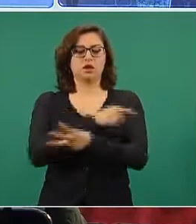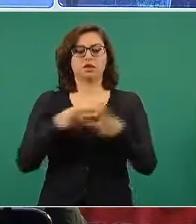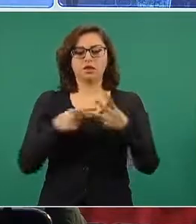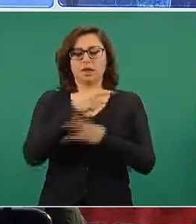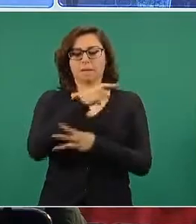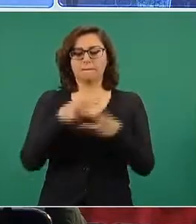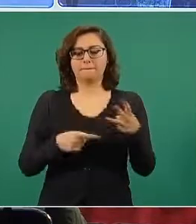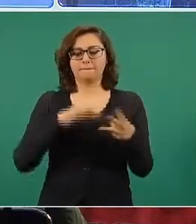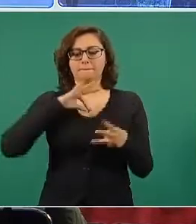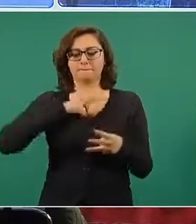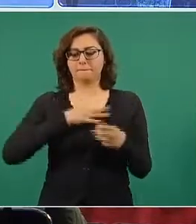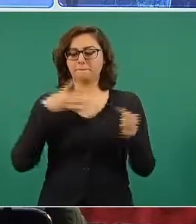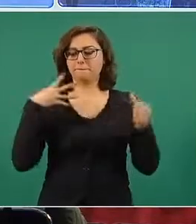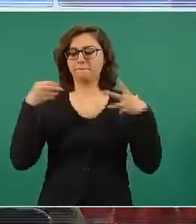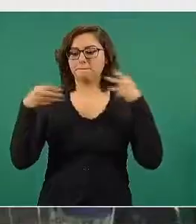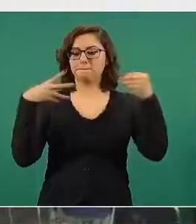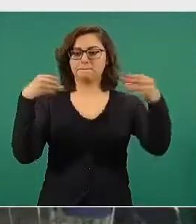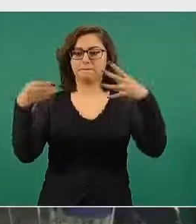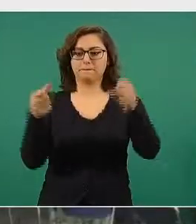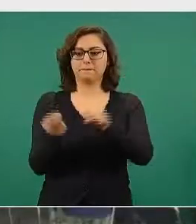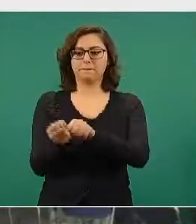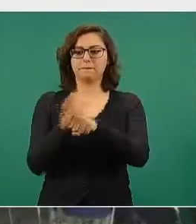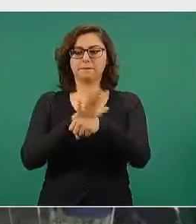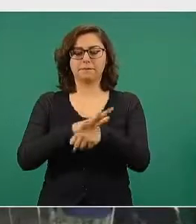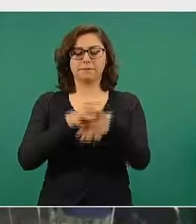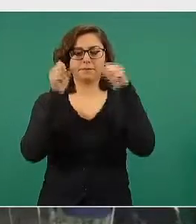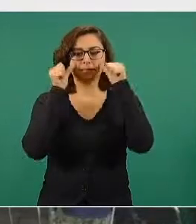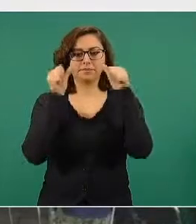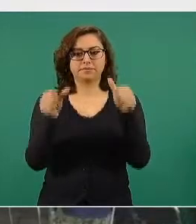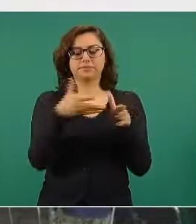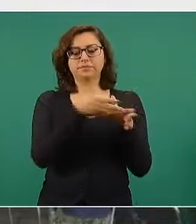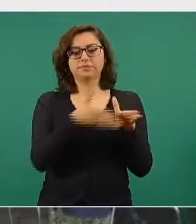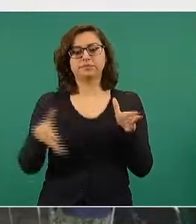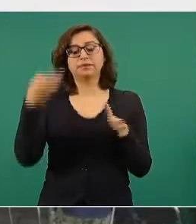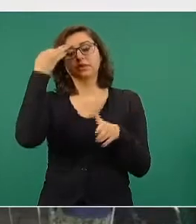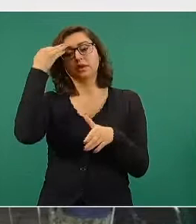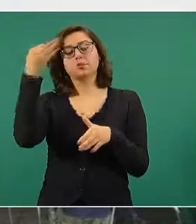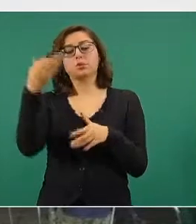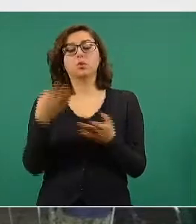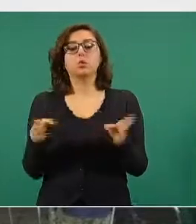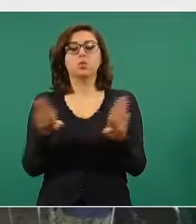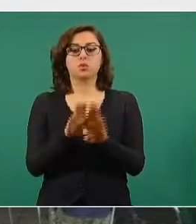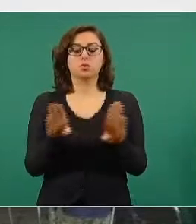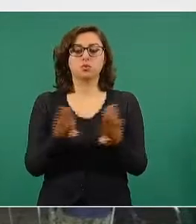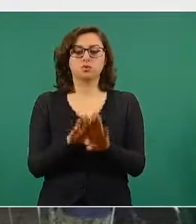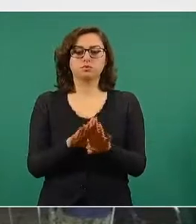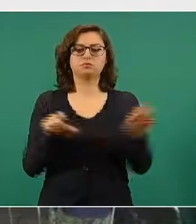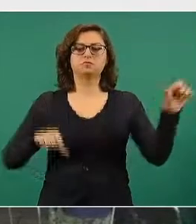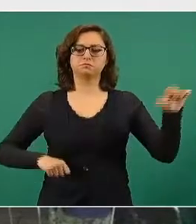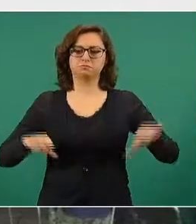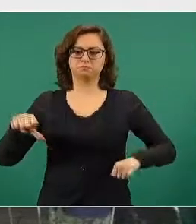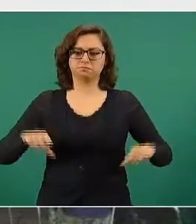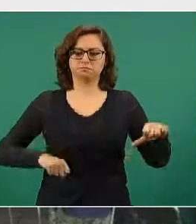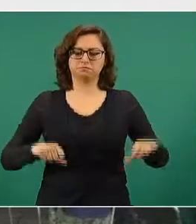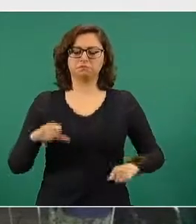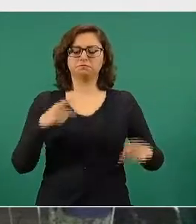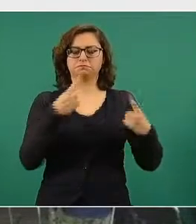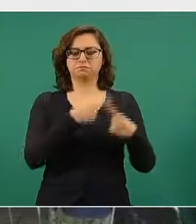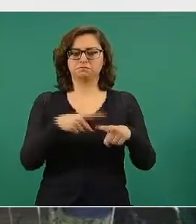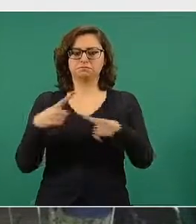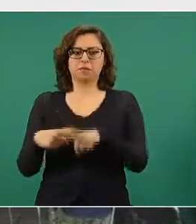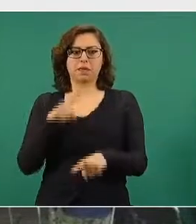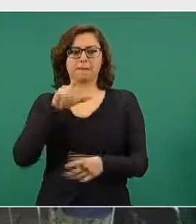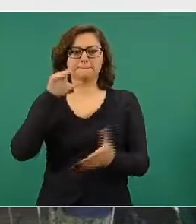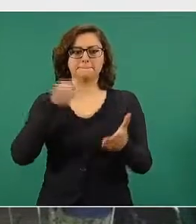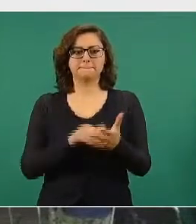emergencia sanitaria COVID-19, en este periodo se llevaron a cabo las siguientes actividades, mil